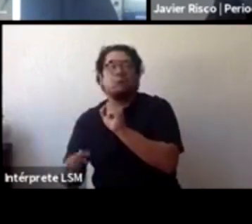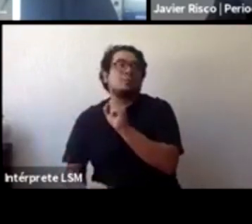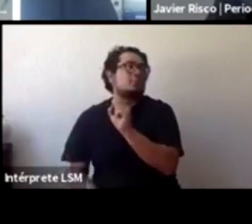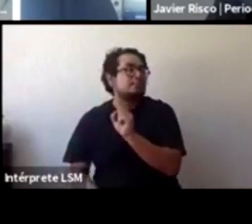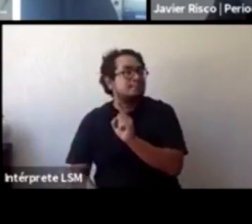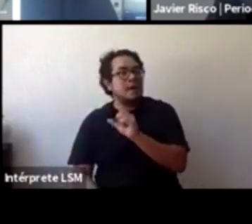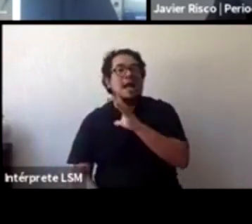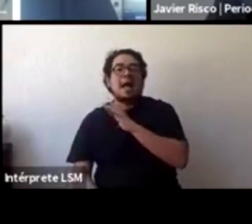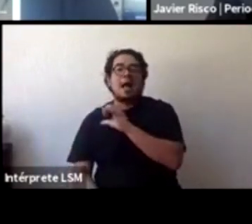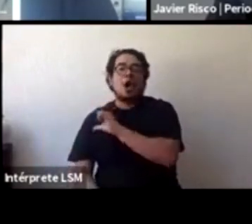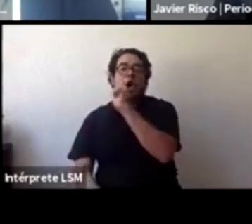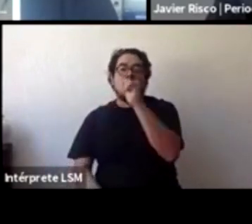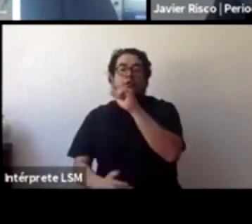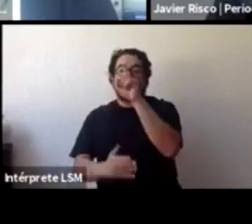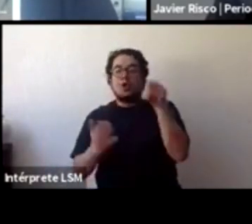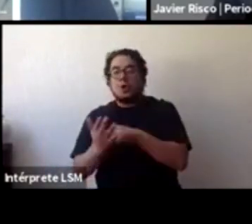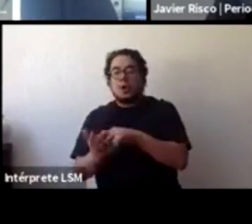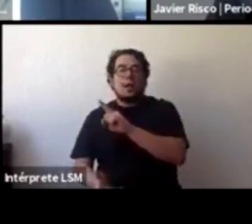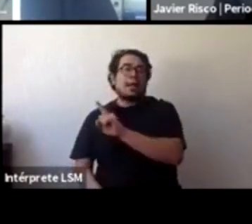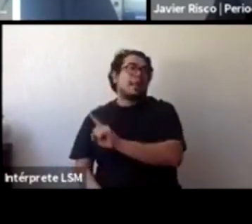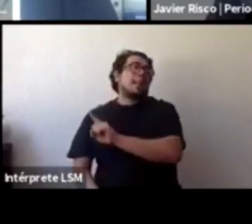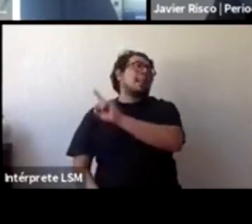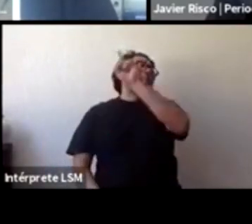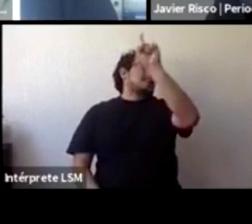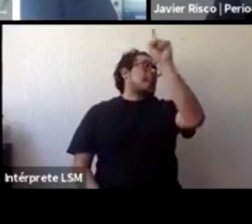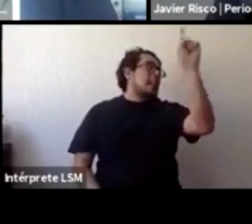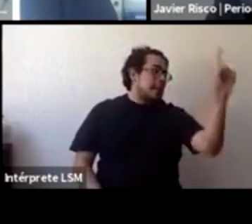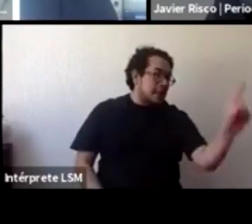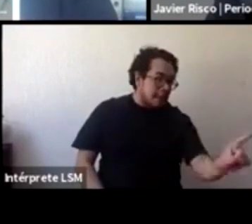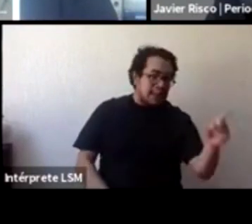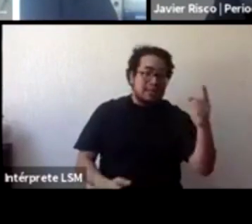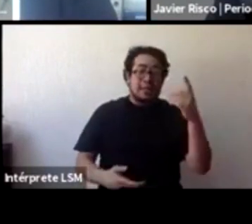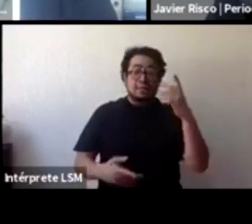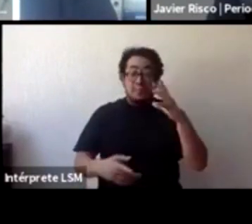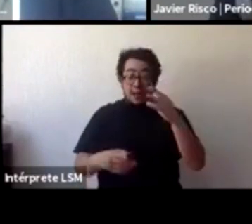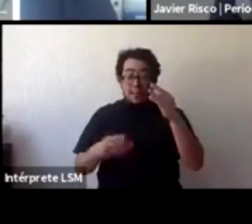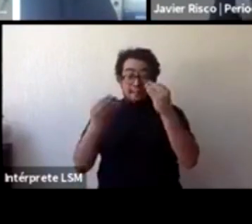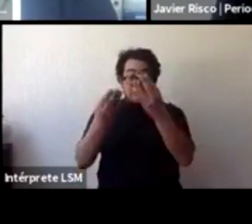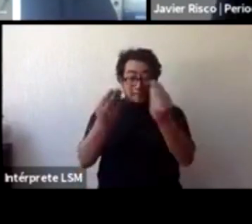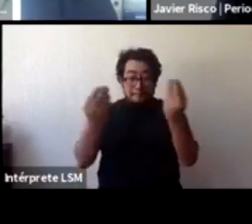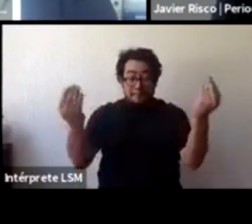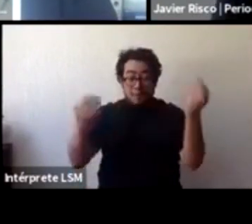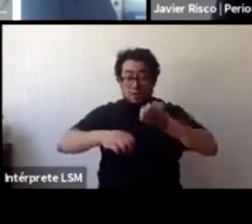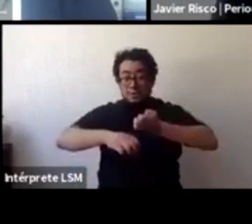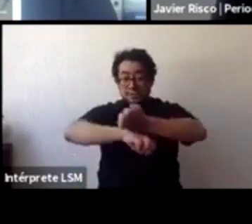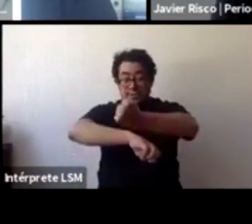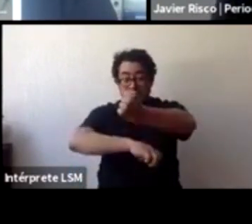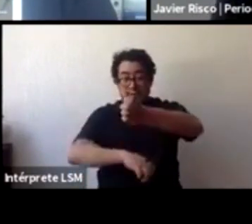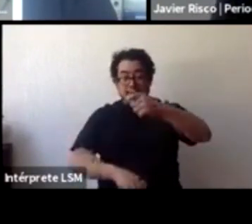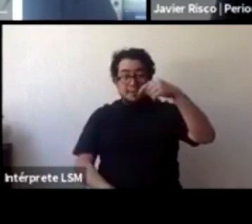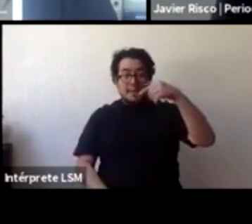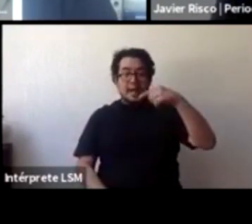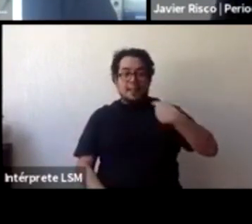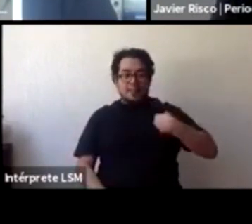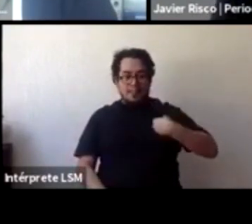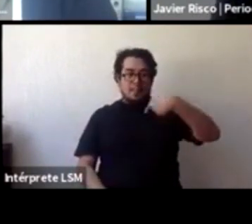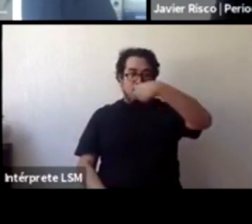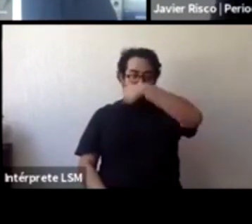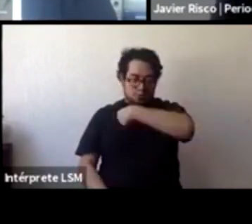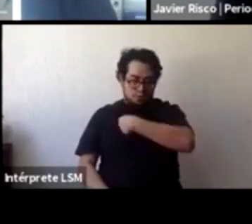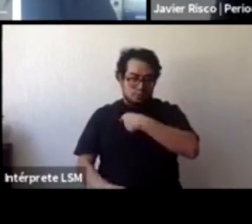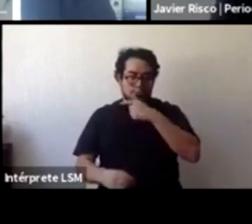otra dependencia. De hecho, yo te podría decir que en muchos estados ni para nosotros que nos dedicamos a este tema